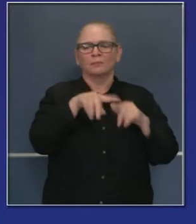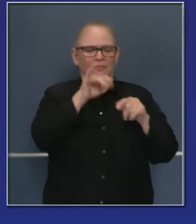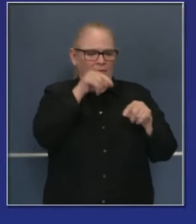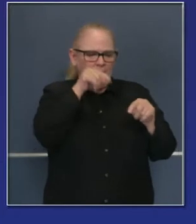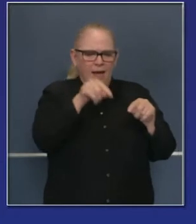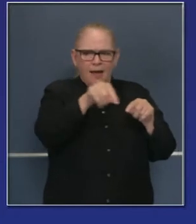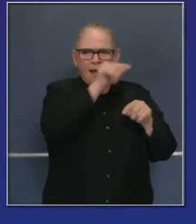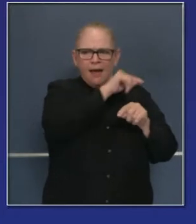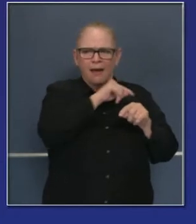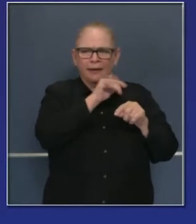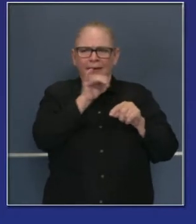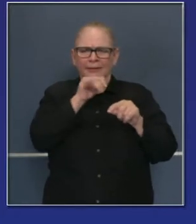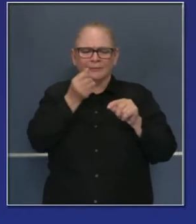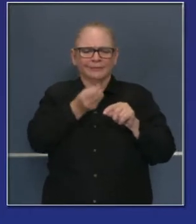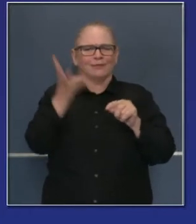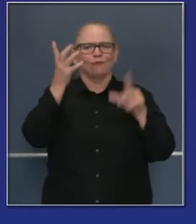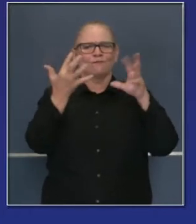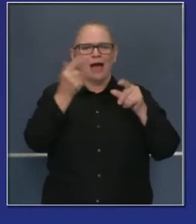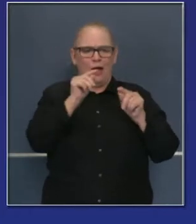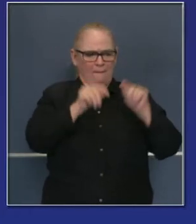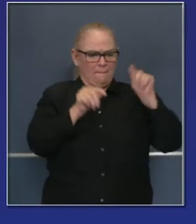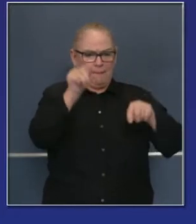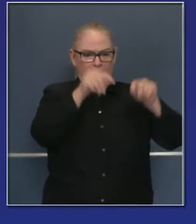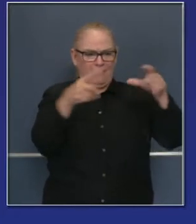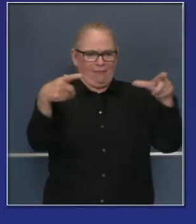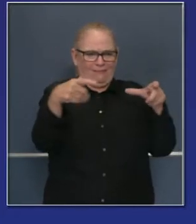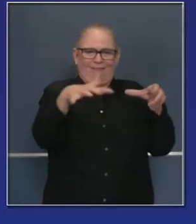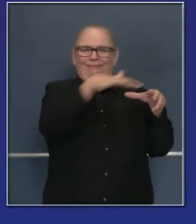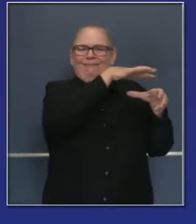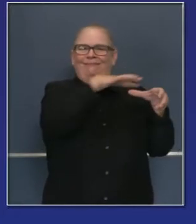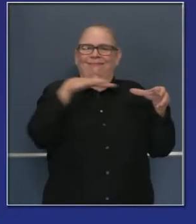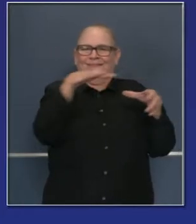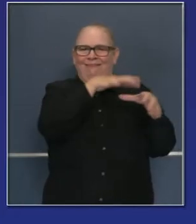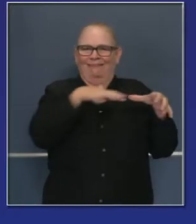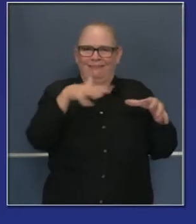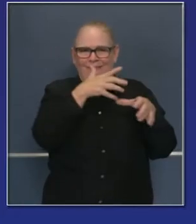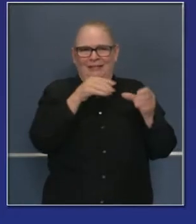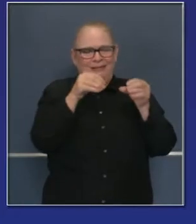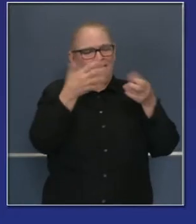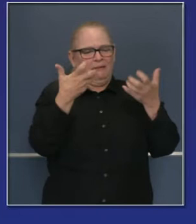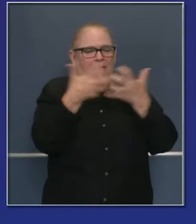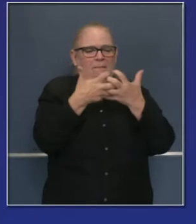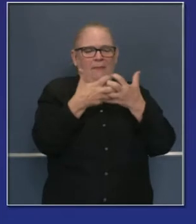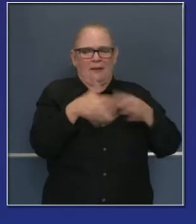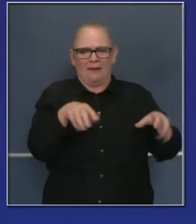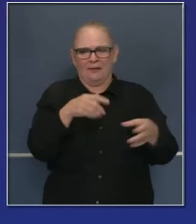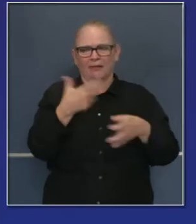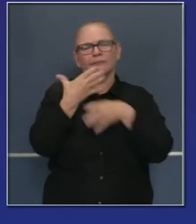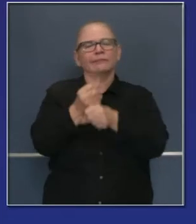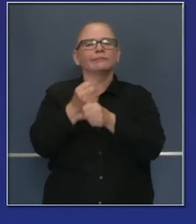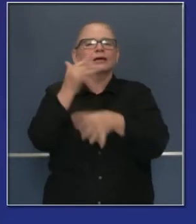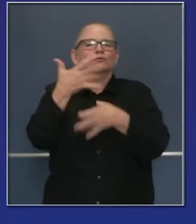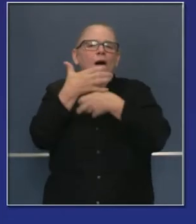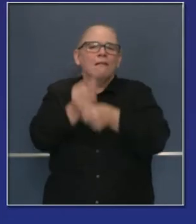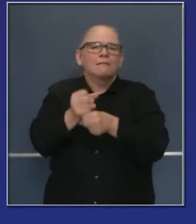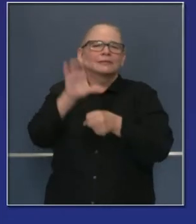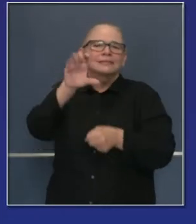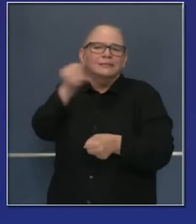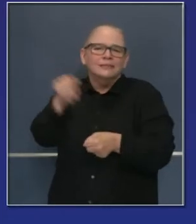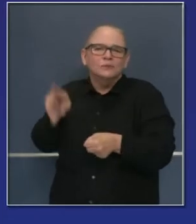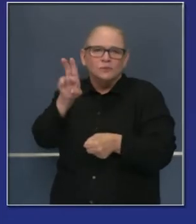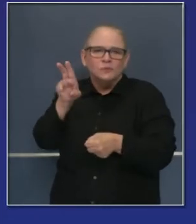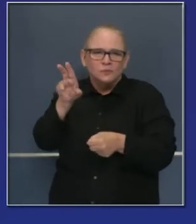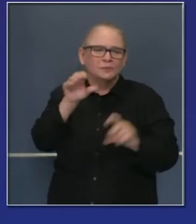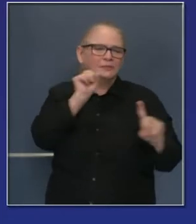en los cuales estamos trabajando agresivamente para contenerlos. El complejo de relámpagos LNU también